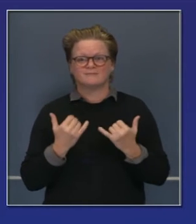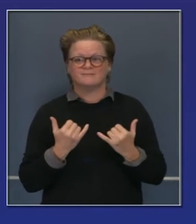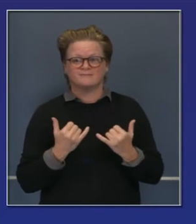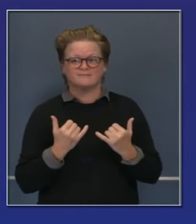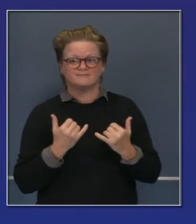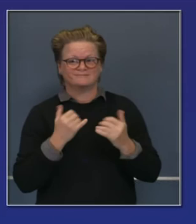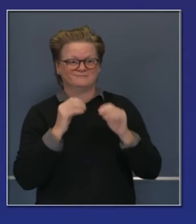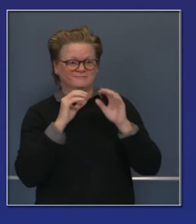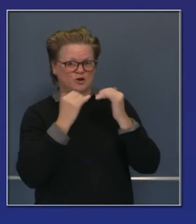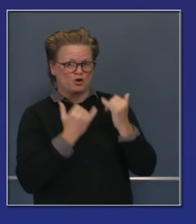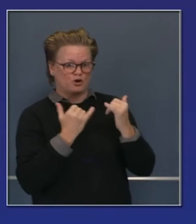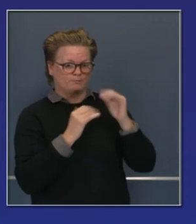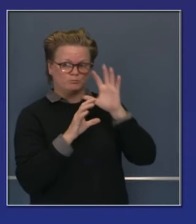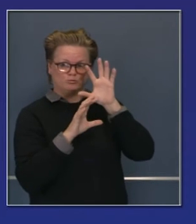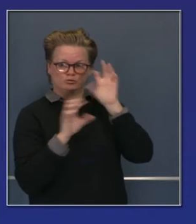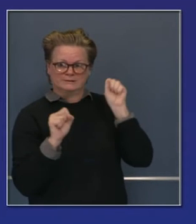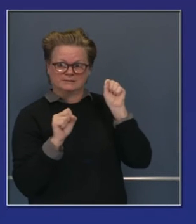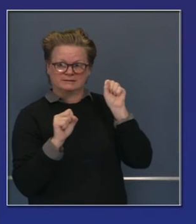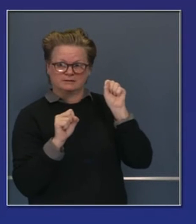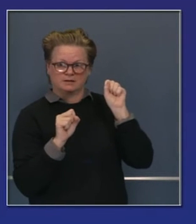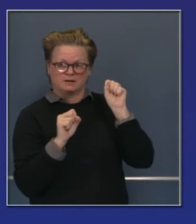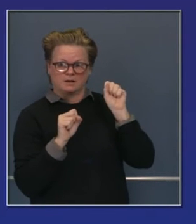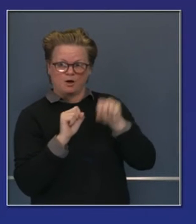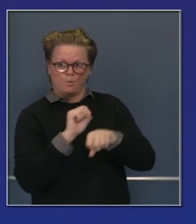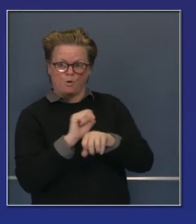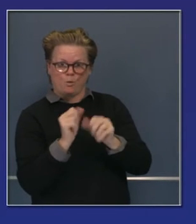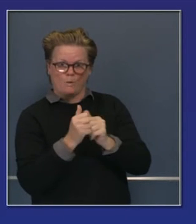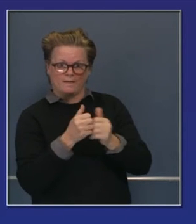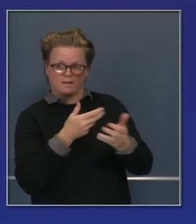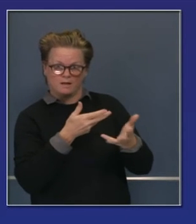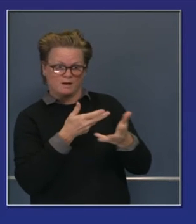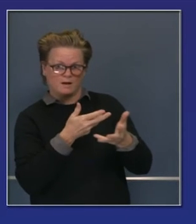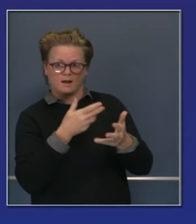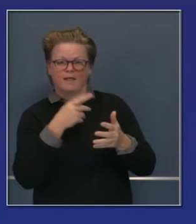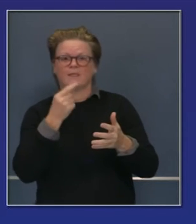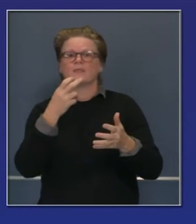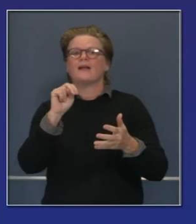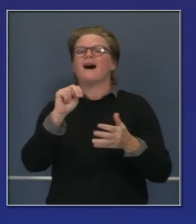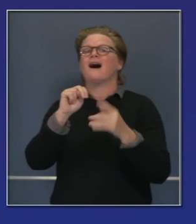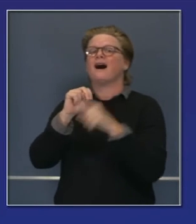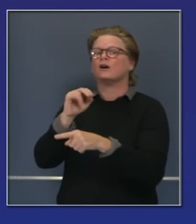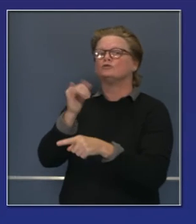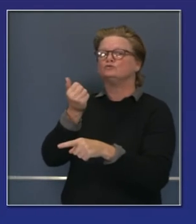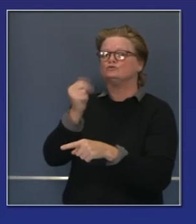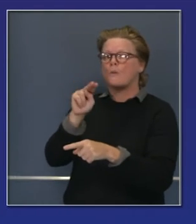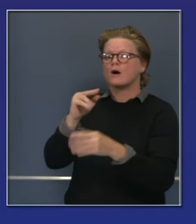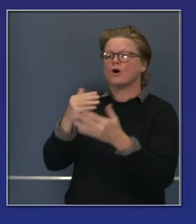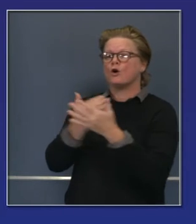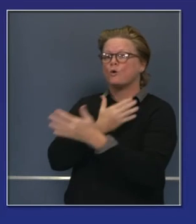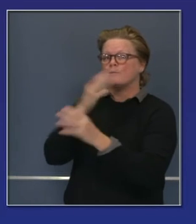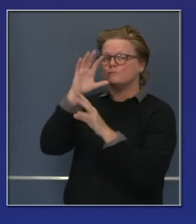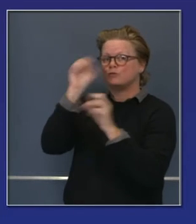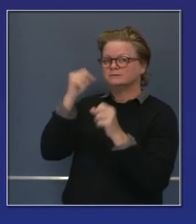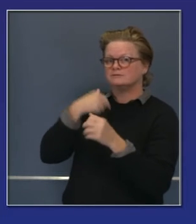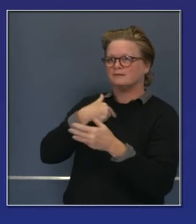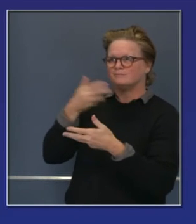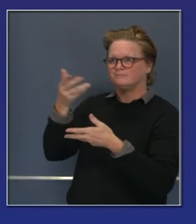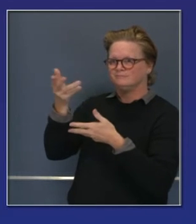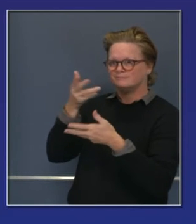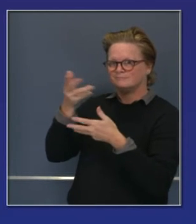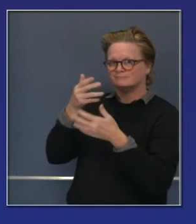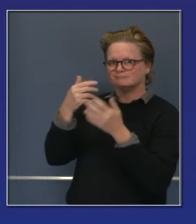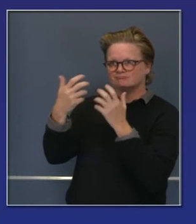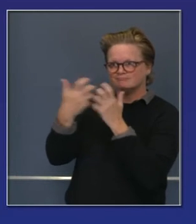con la nueva administración el 20 de enero. Y ahora con la nueva administración queremos estar trabajando con ellos al mismo paso